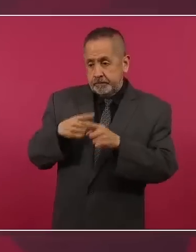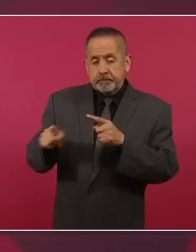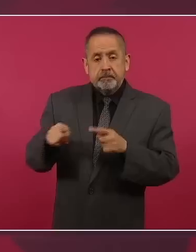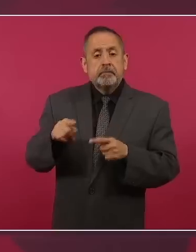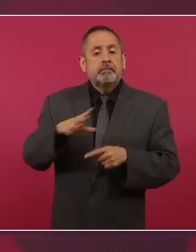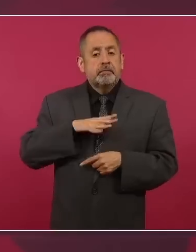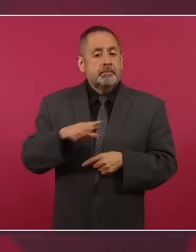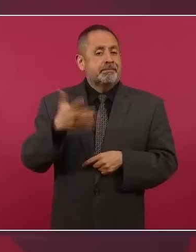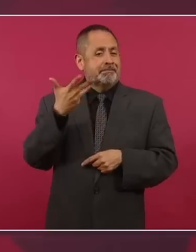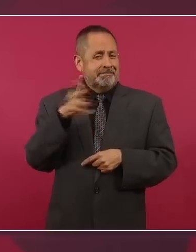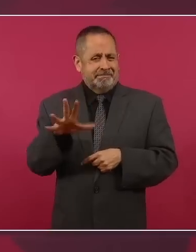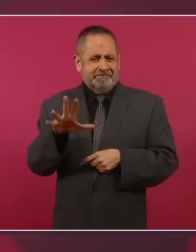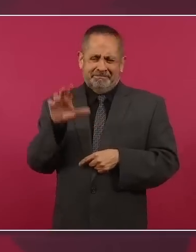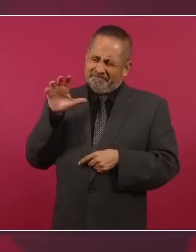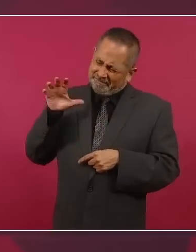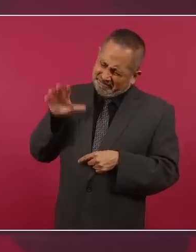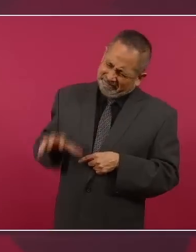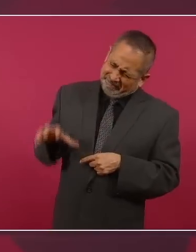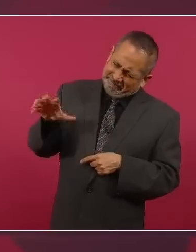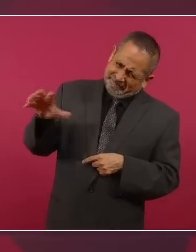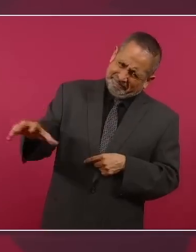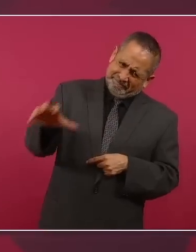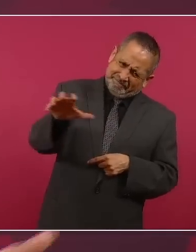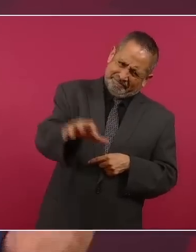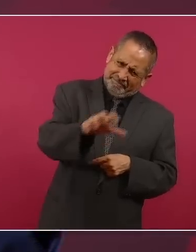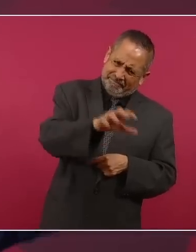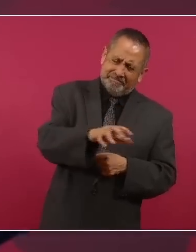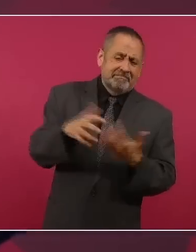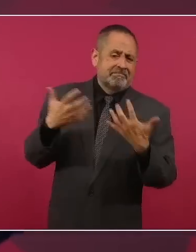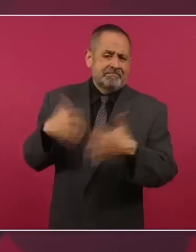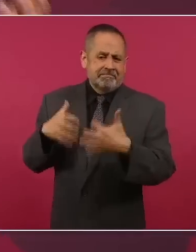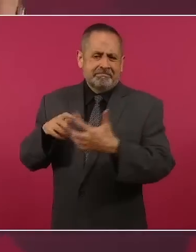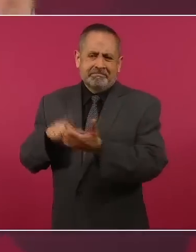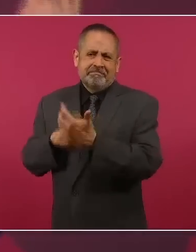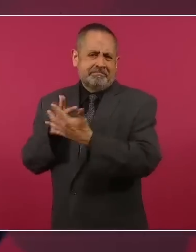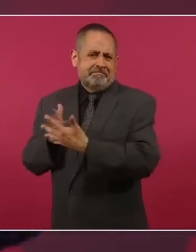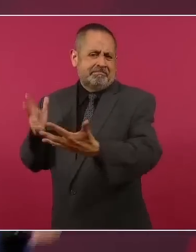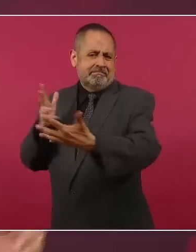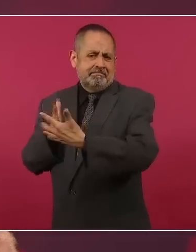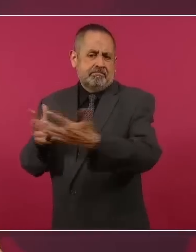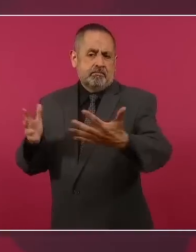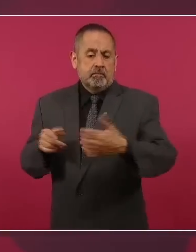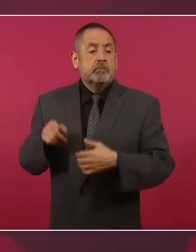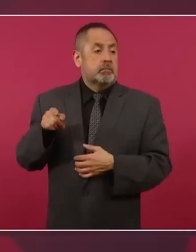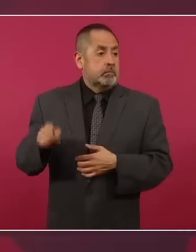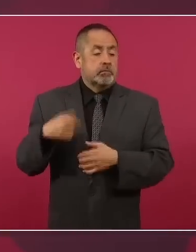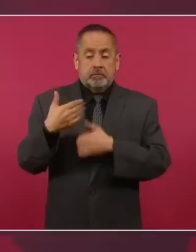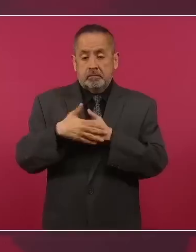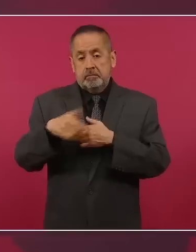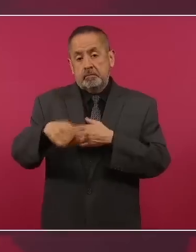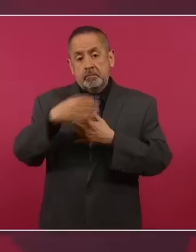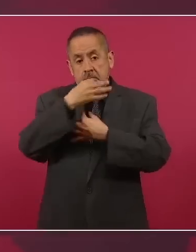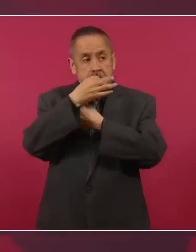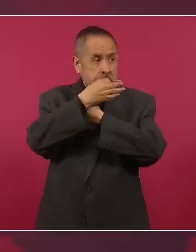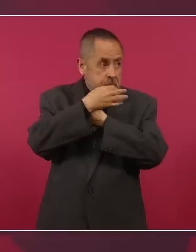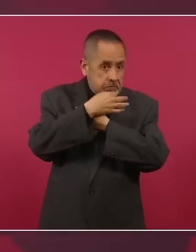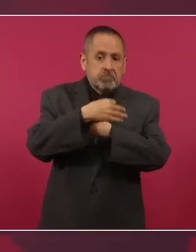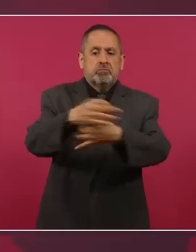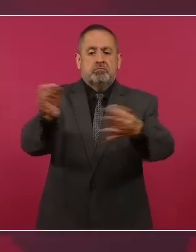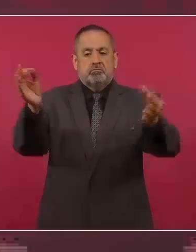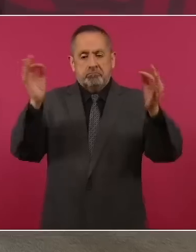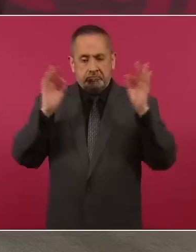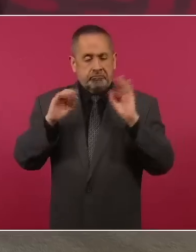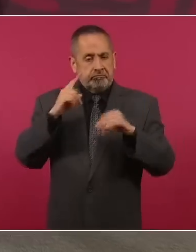parques industriales y ya se va a lanzar la convocatoria, ya pronto